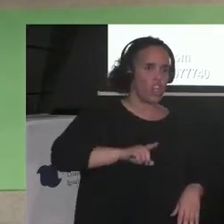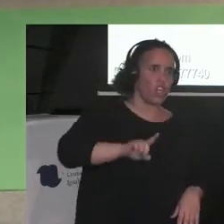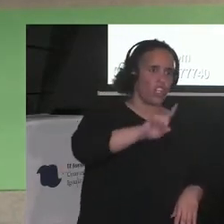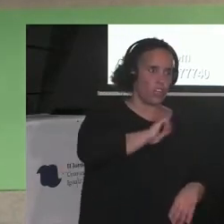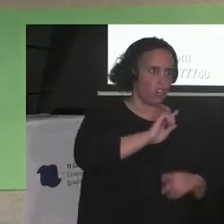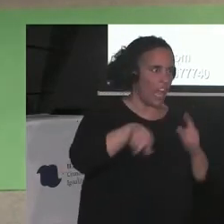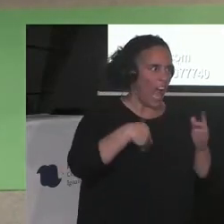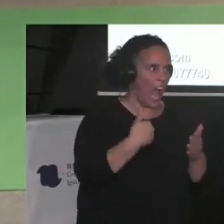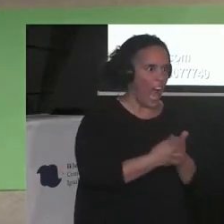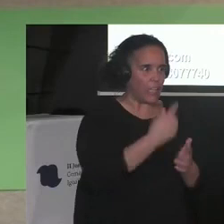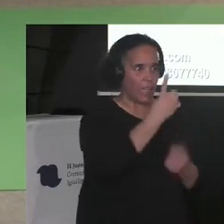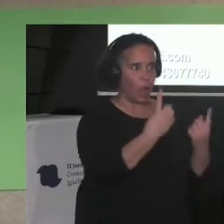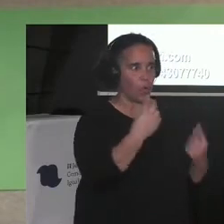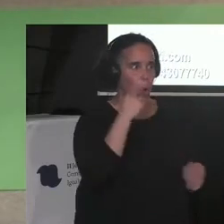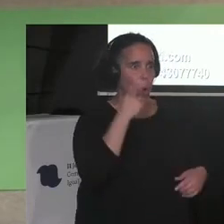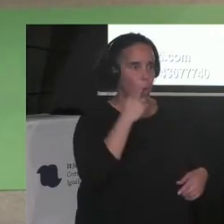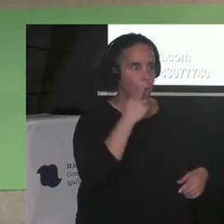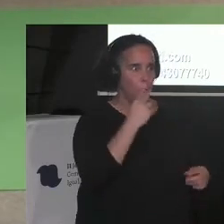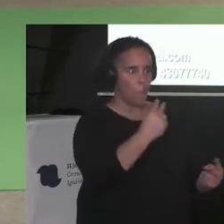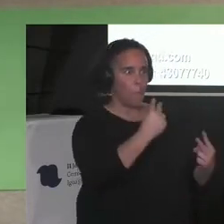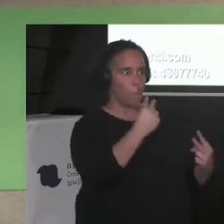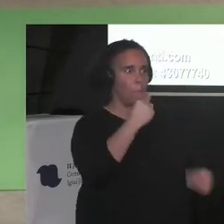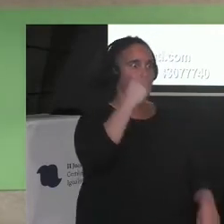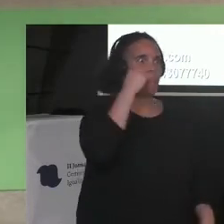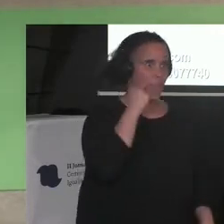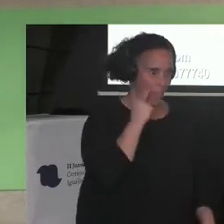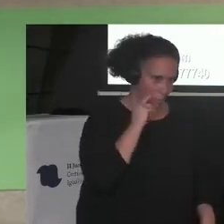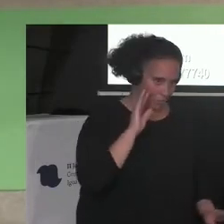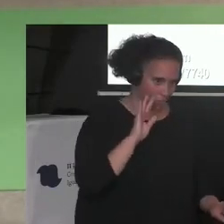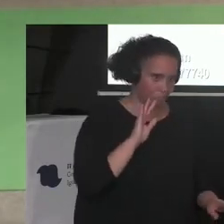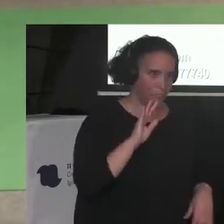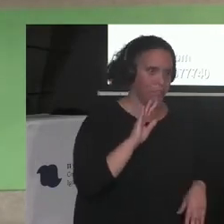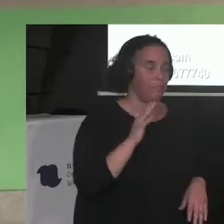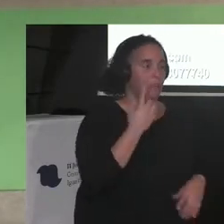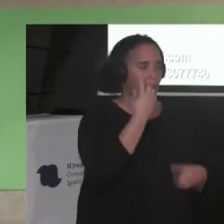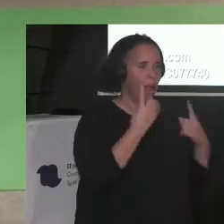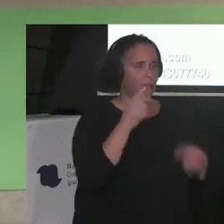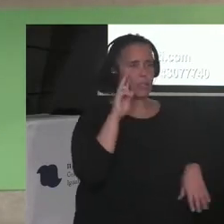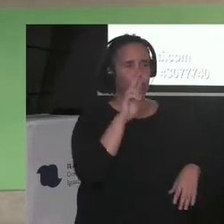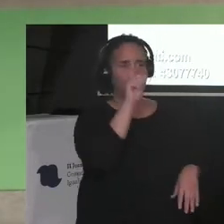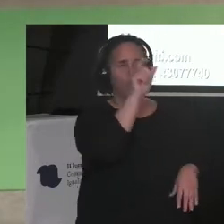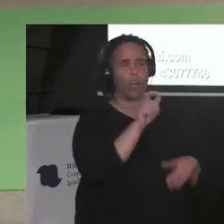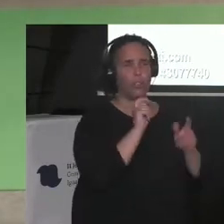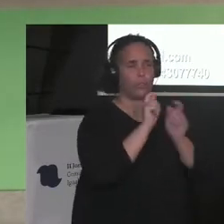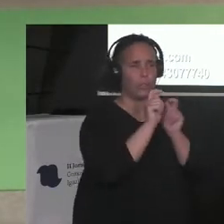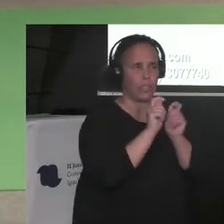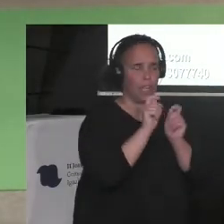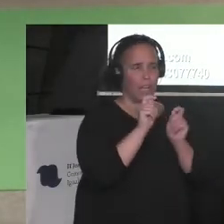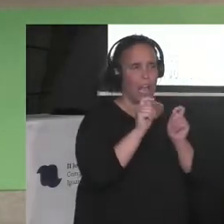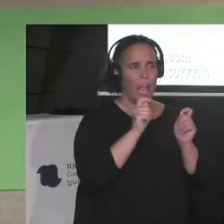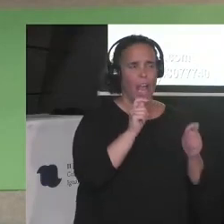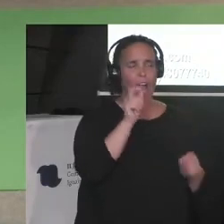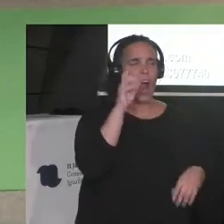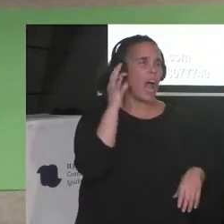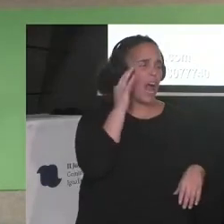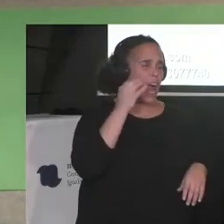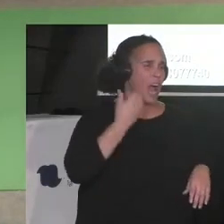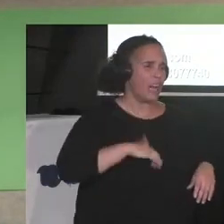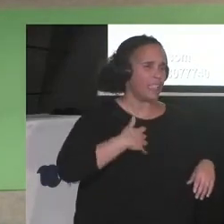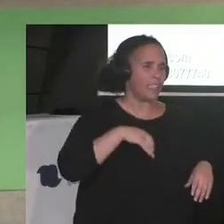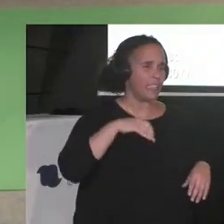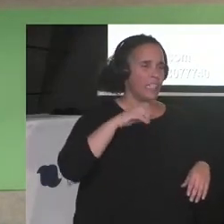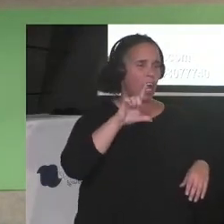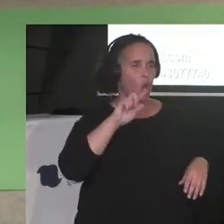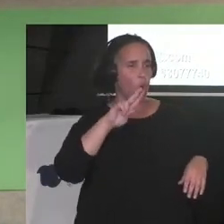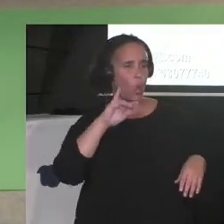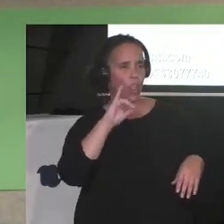Recuerdo muy bien ver a periodistas interpelar a la escritora y periodista argentina, Luciana Peker, durante